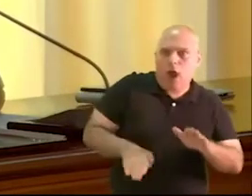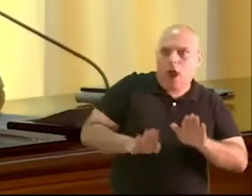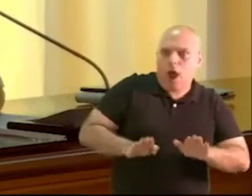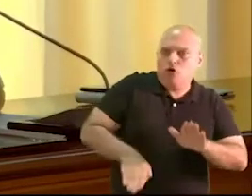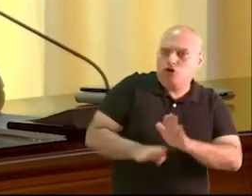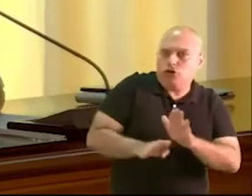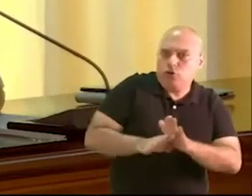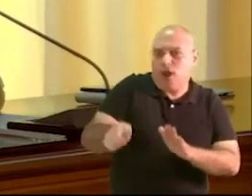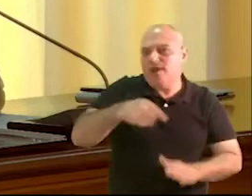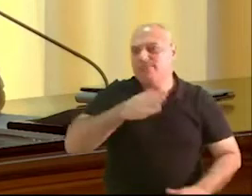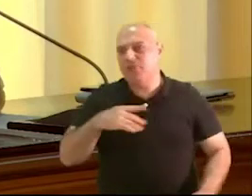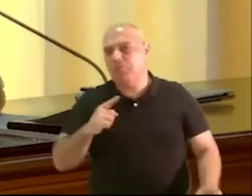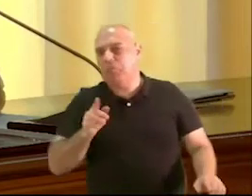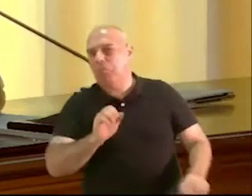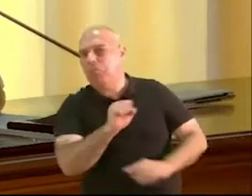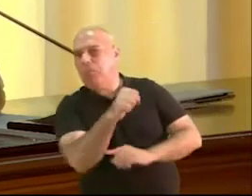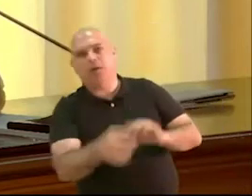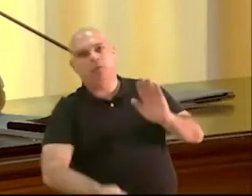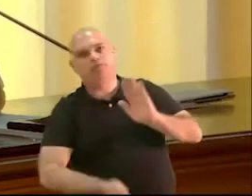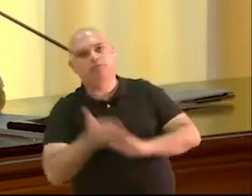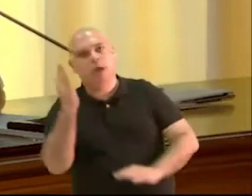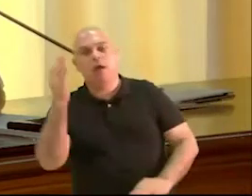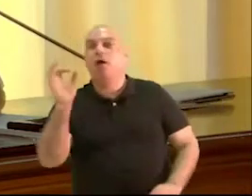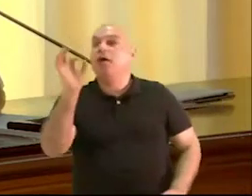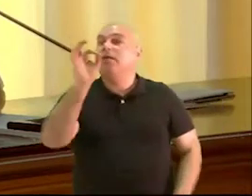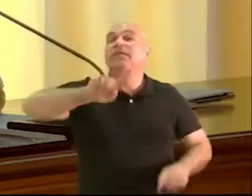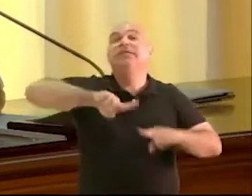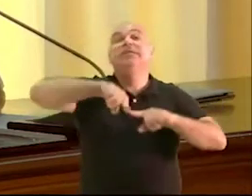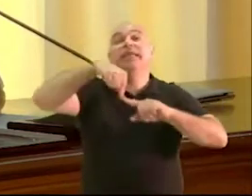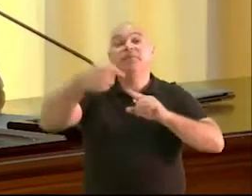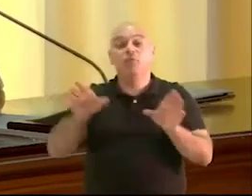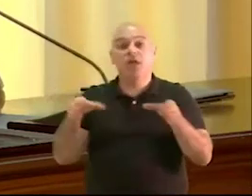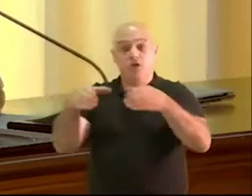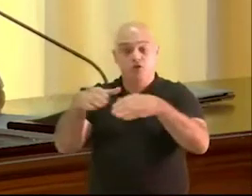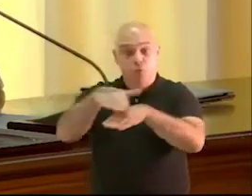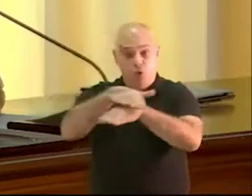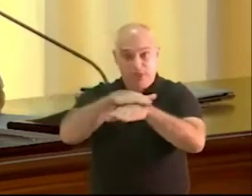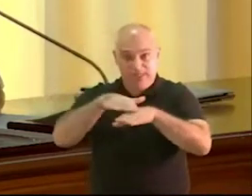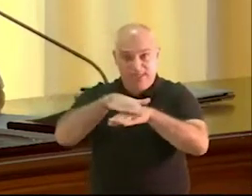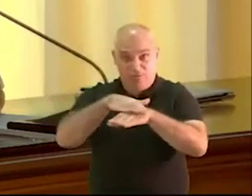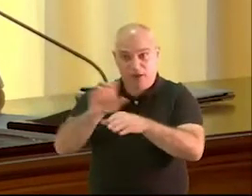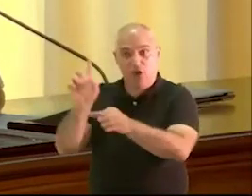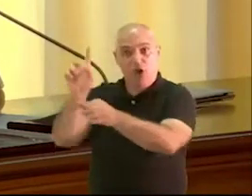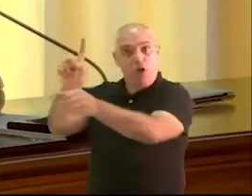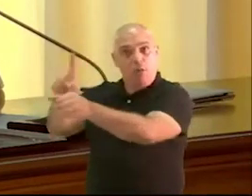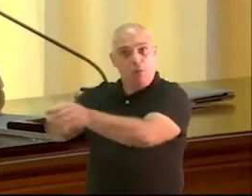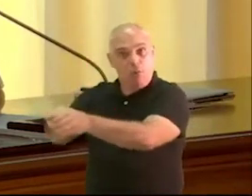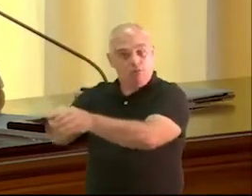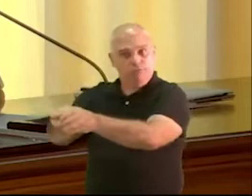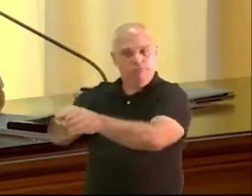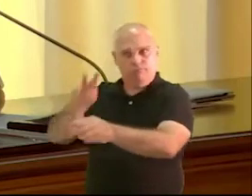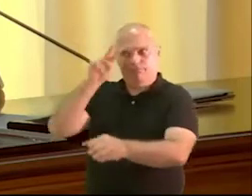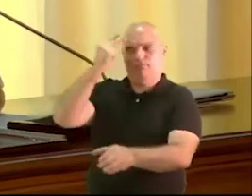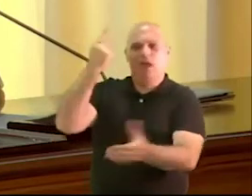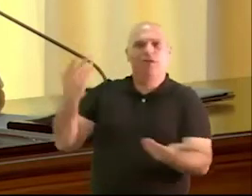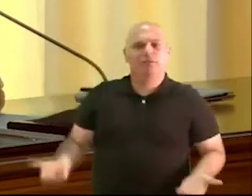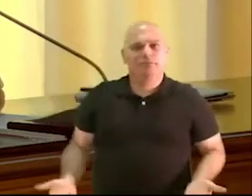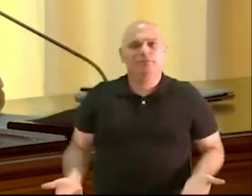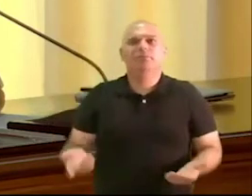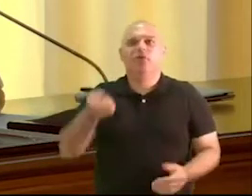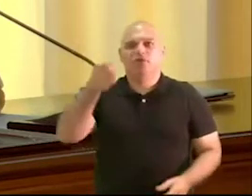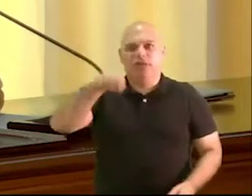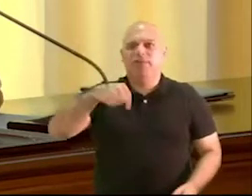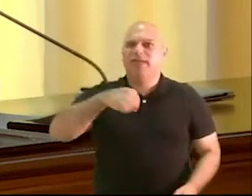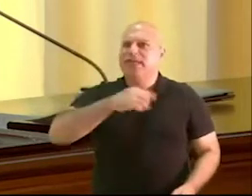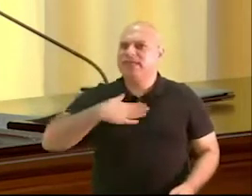Canario en este cabildo. La incorporación al grupo de gobierno de Juan Manuel Sosa el 30 de diciembre. Pero lo más importante, y como dije antes, que consta en acta también